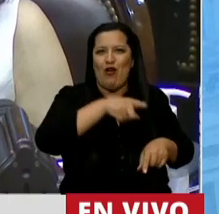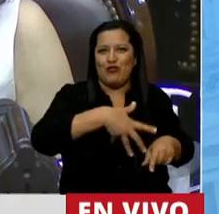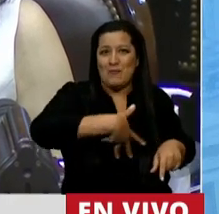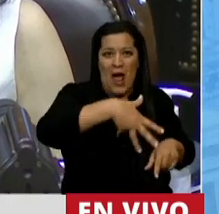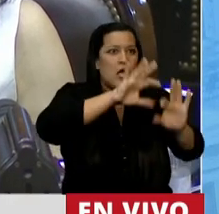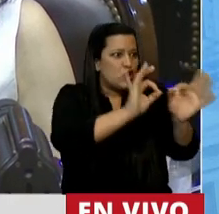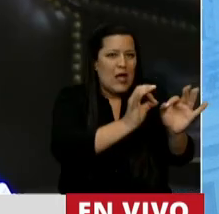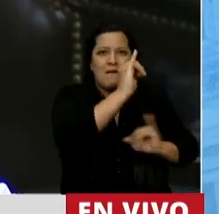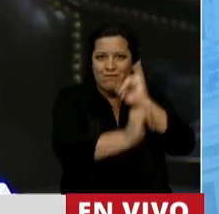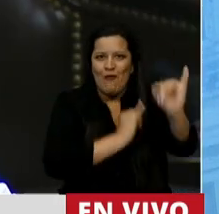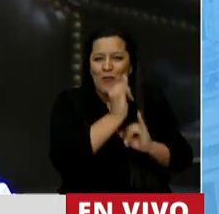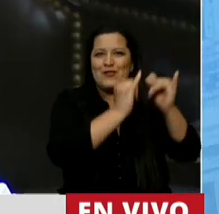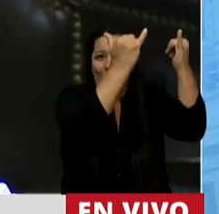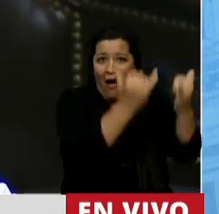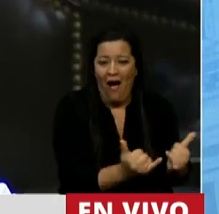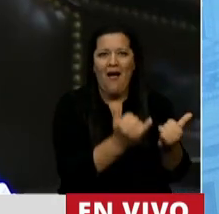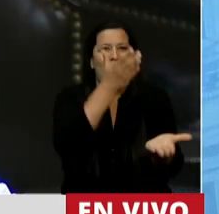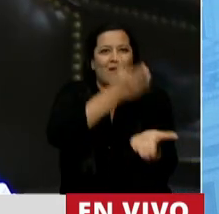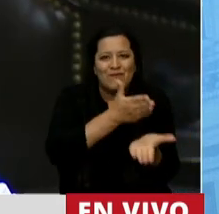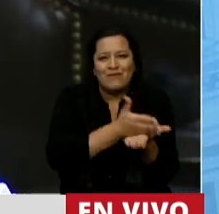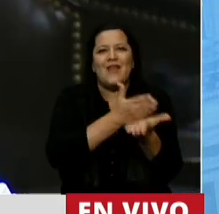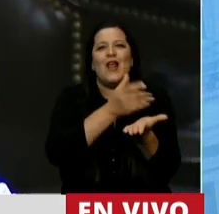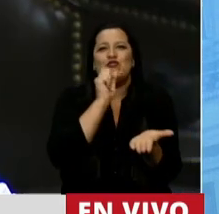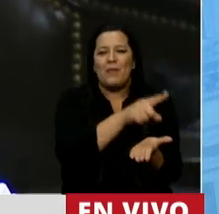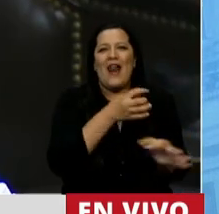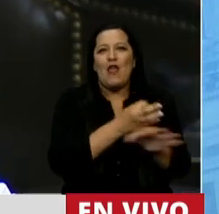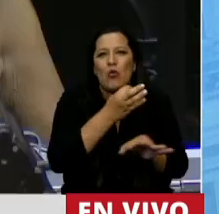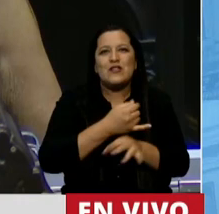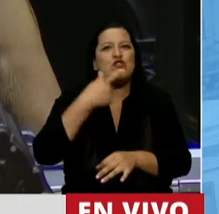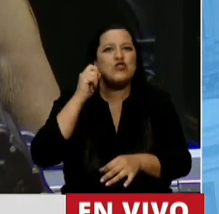quienes tienen derecho a la educación sexual integral.